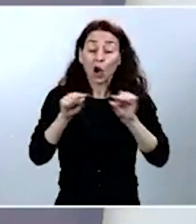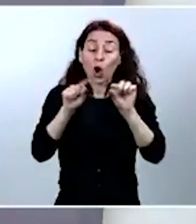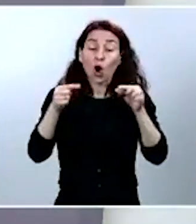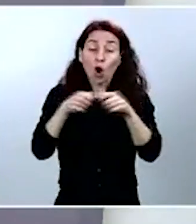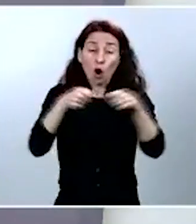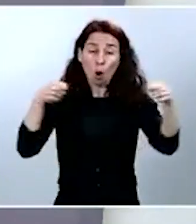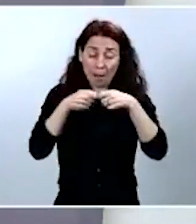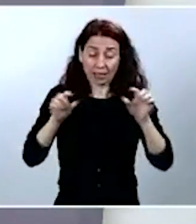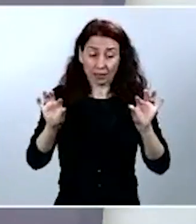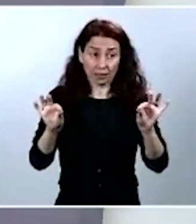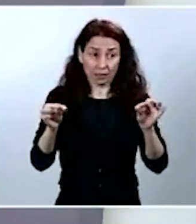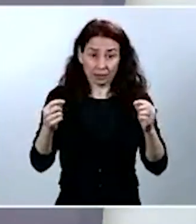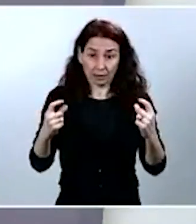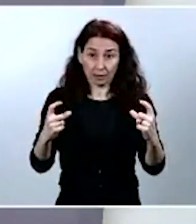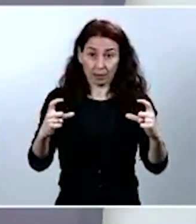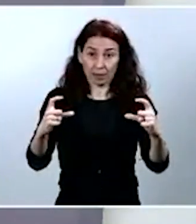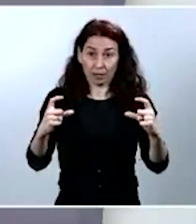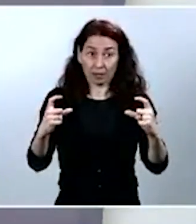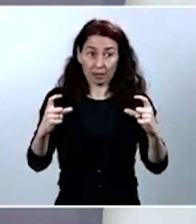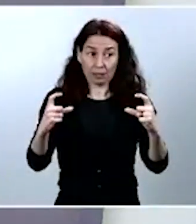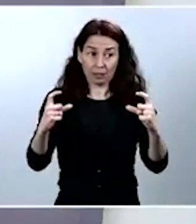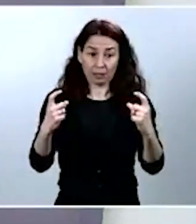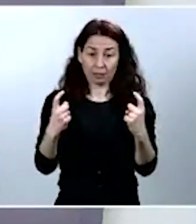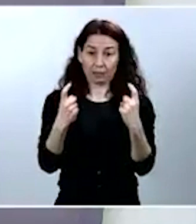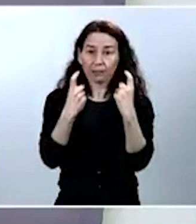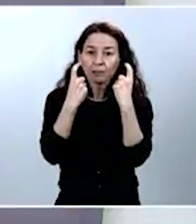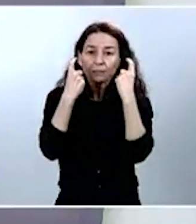pones con el de arriba para arriba y el afuera para afuera.